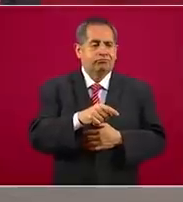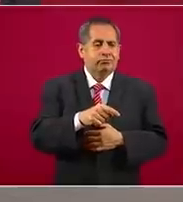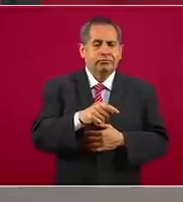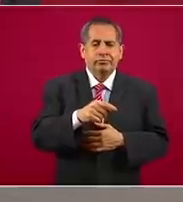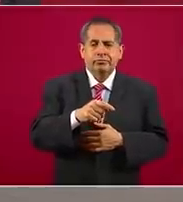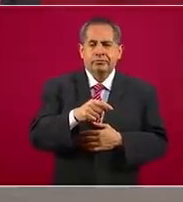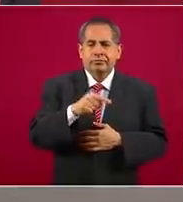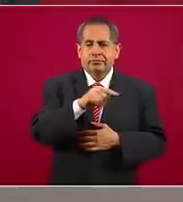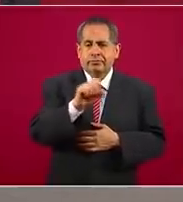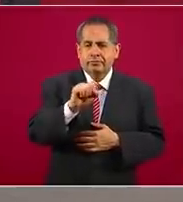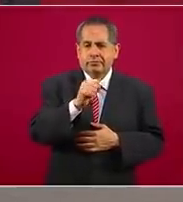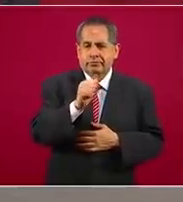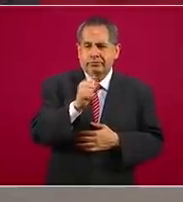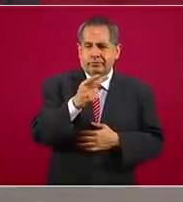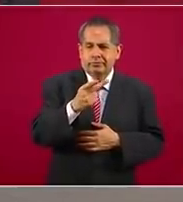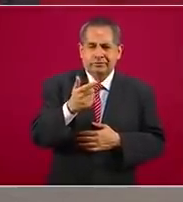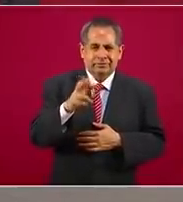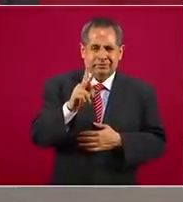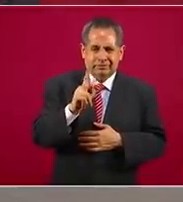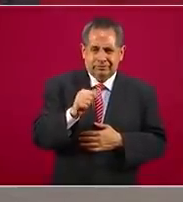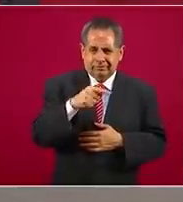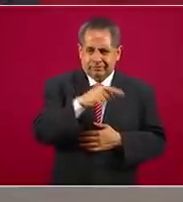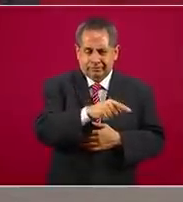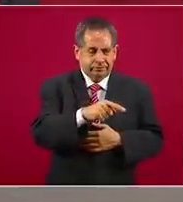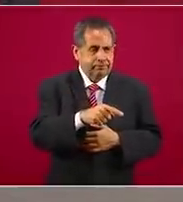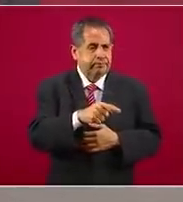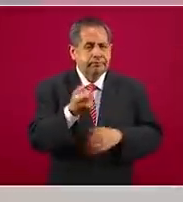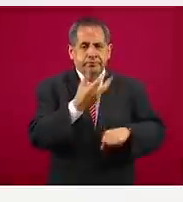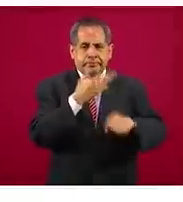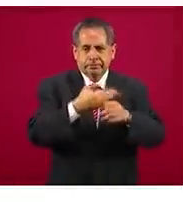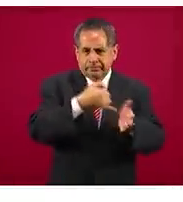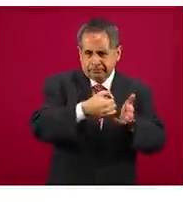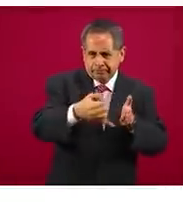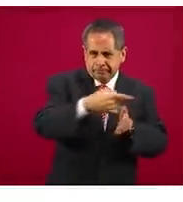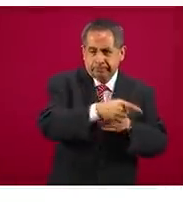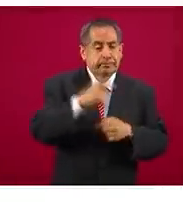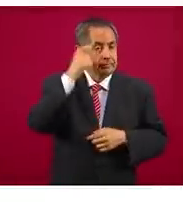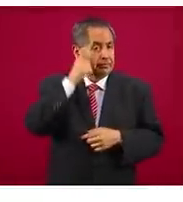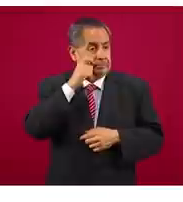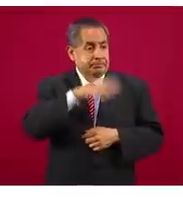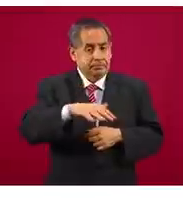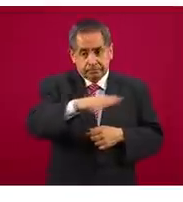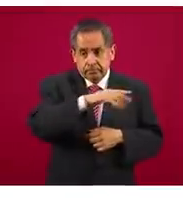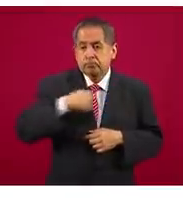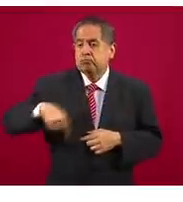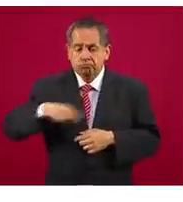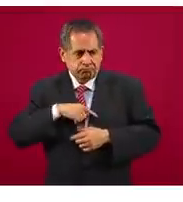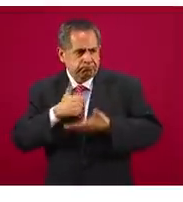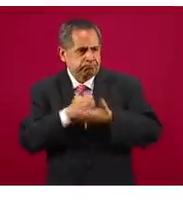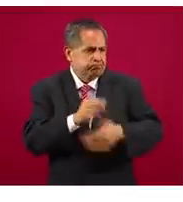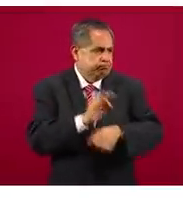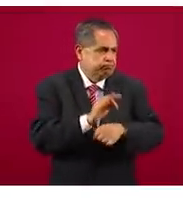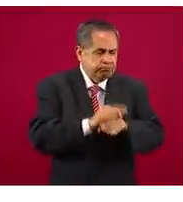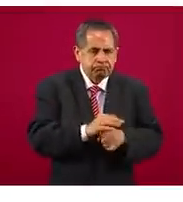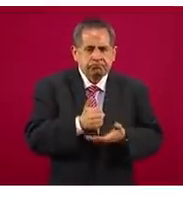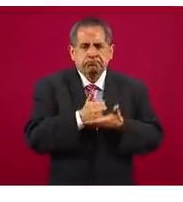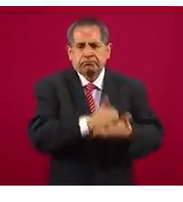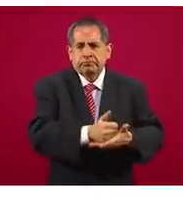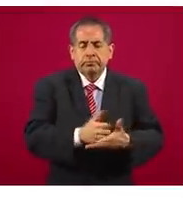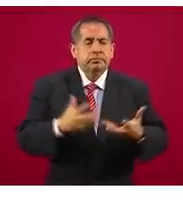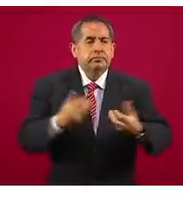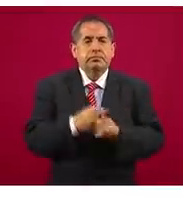Desarrollo Rural, principalmente en el estado de Guerrero, donde hemos desarrollado